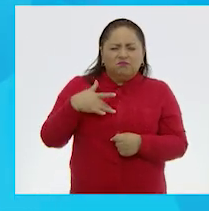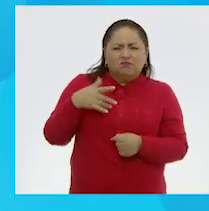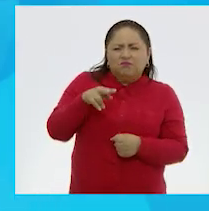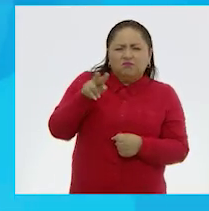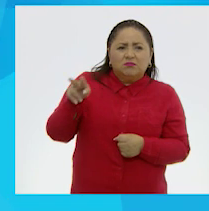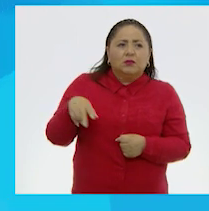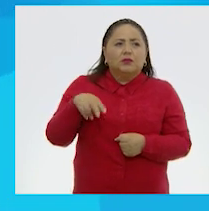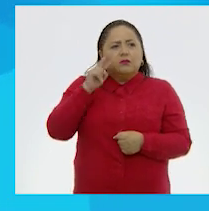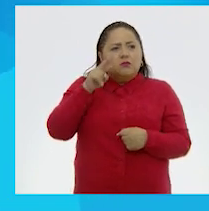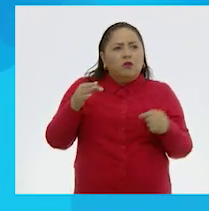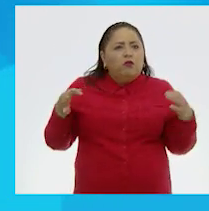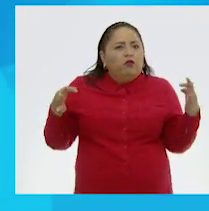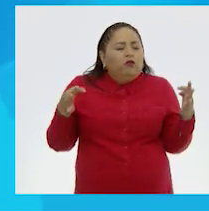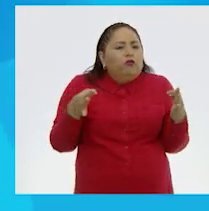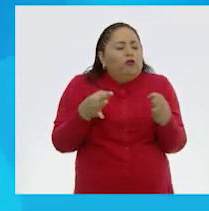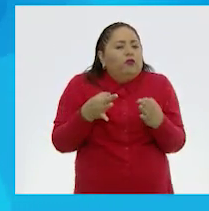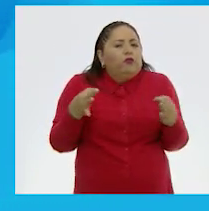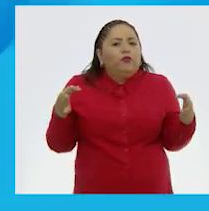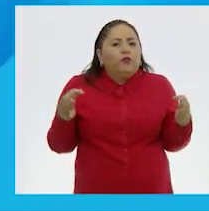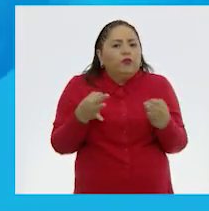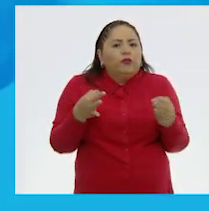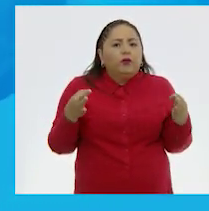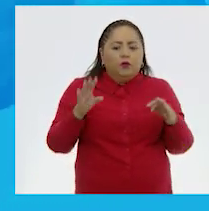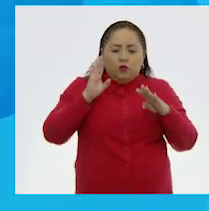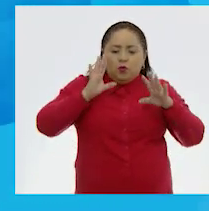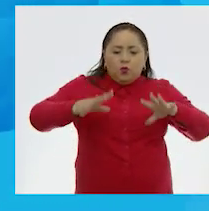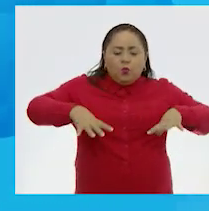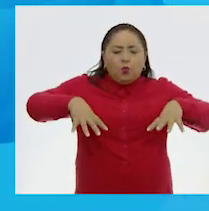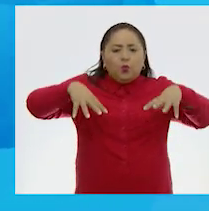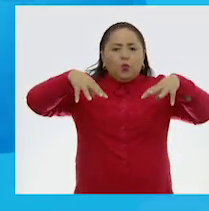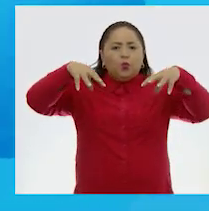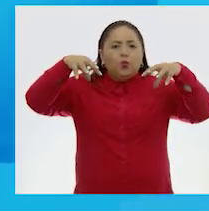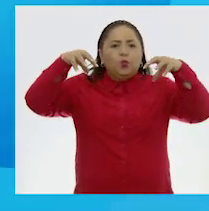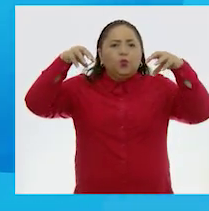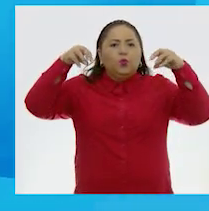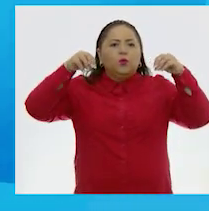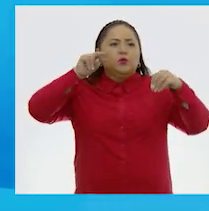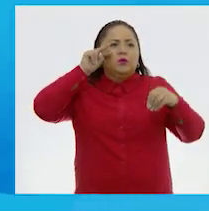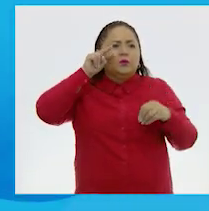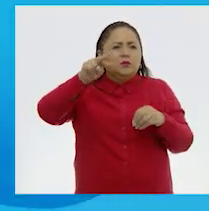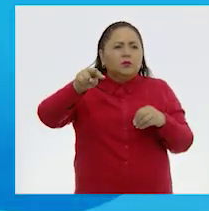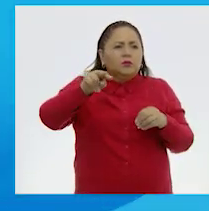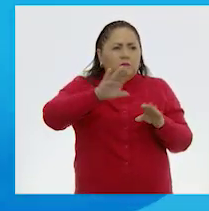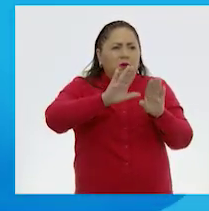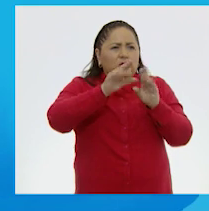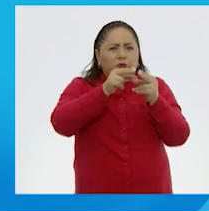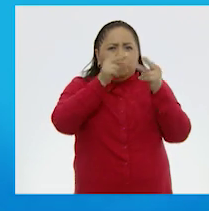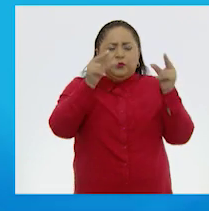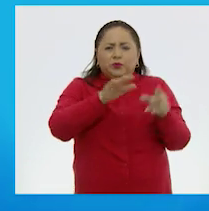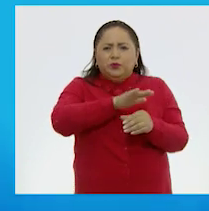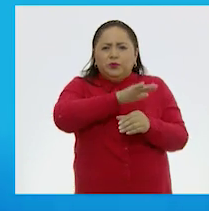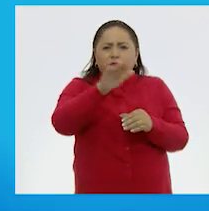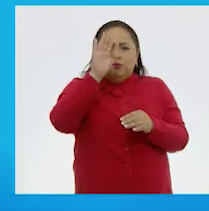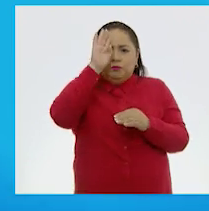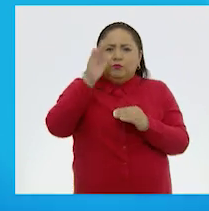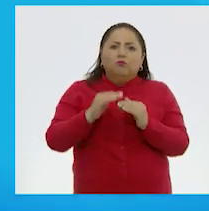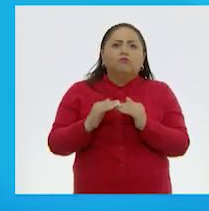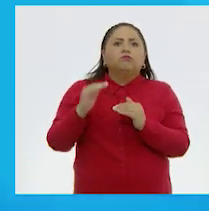sensación te da? De mucho frío. De mucho frío, ¿verdad? Además, estamos en una altura que se siente muy considerable. Estamos bastante